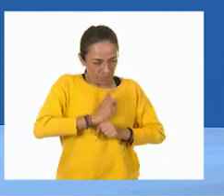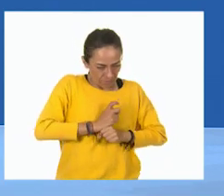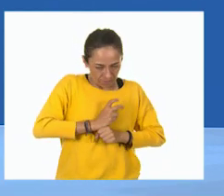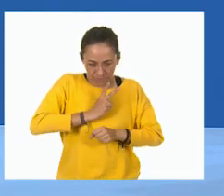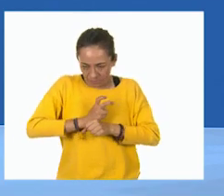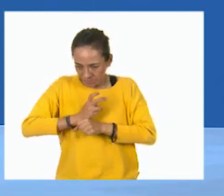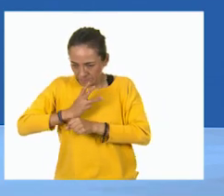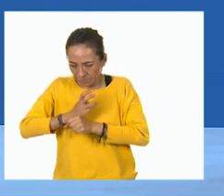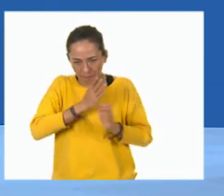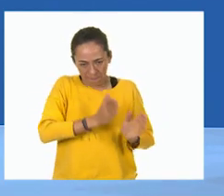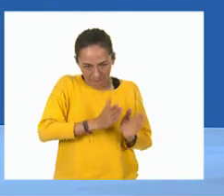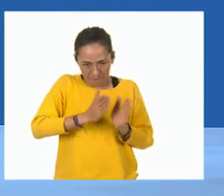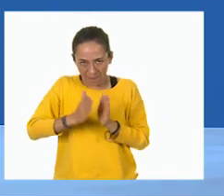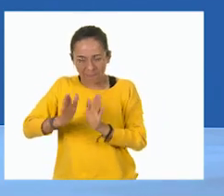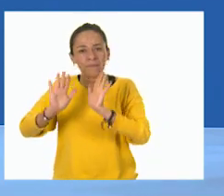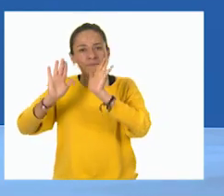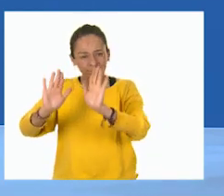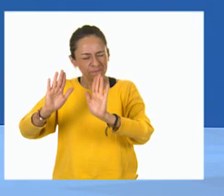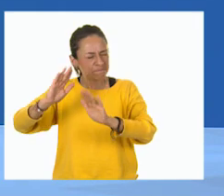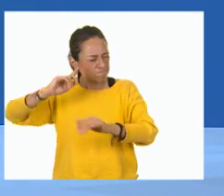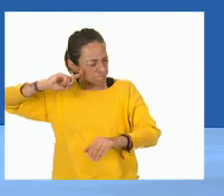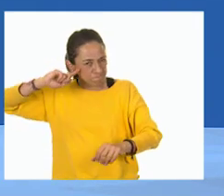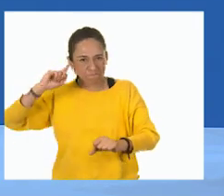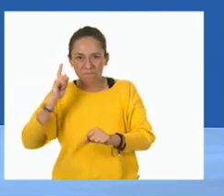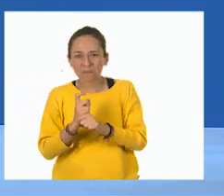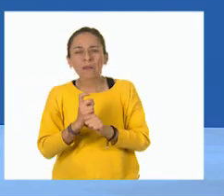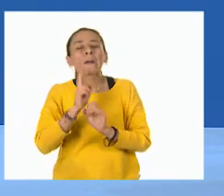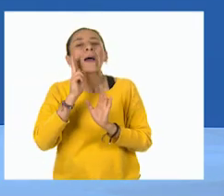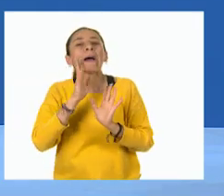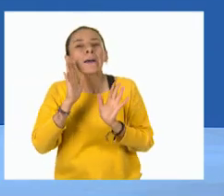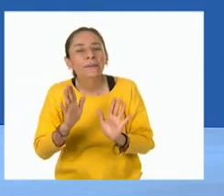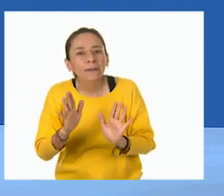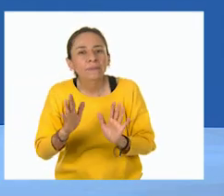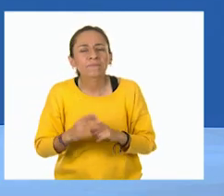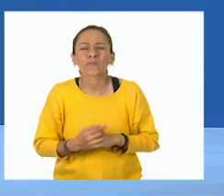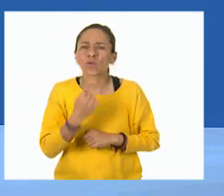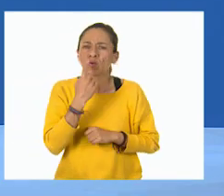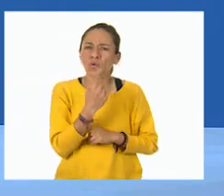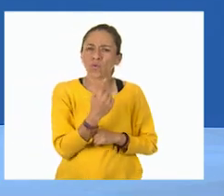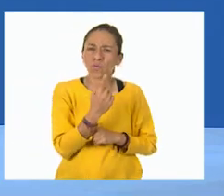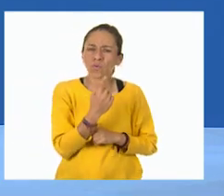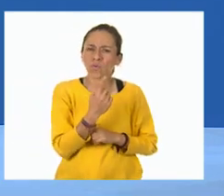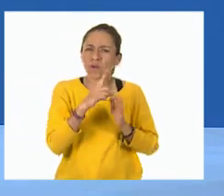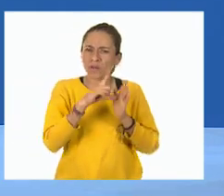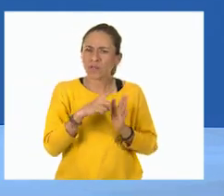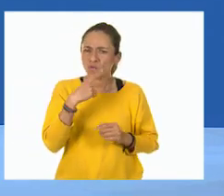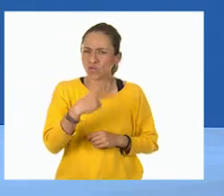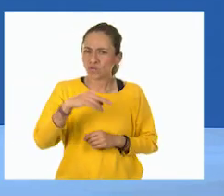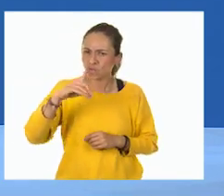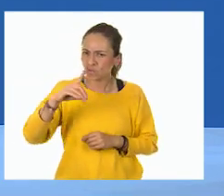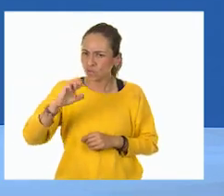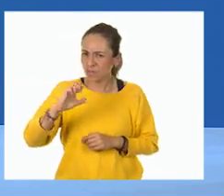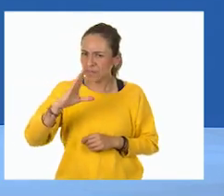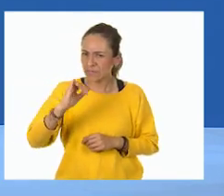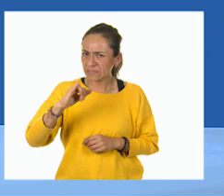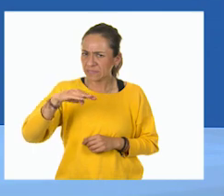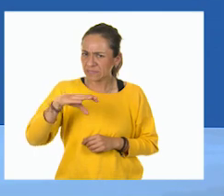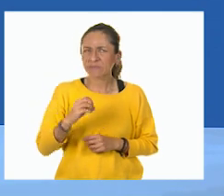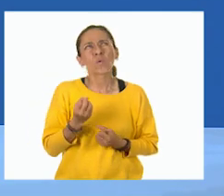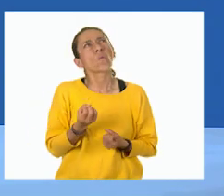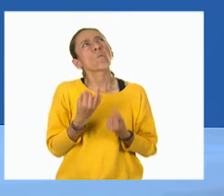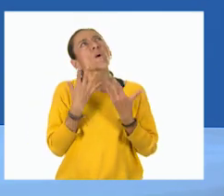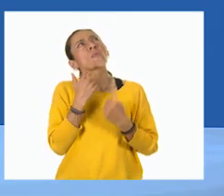Bueno, primero tengo que saber cuánto es un décimo de litro. Un décimo de litro